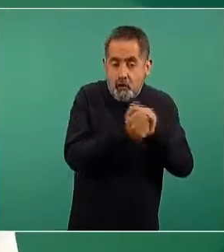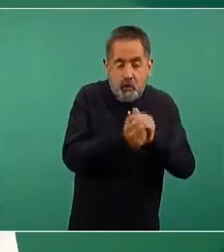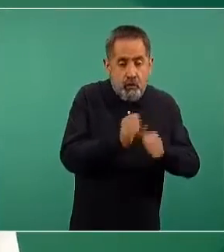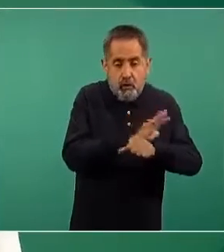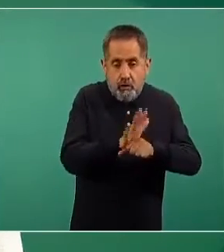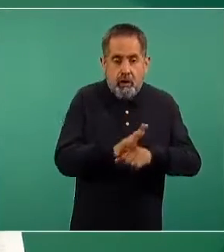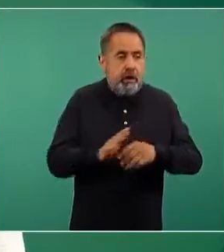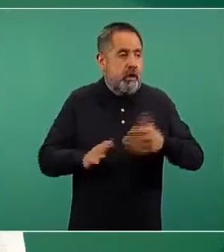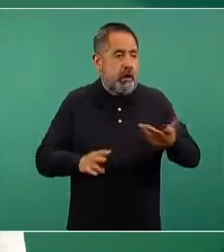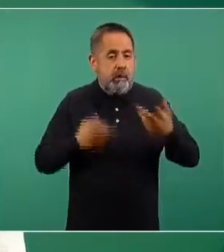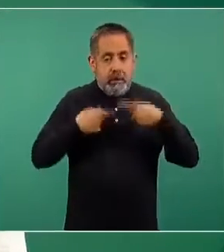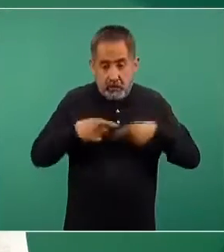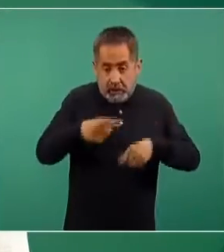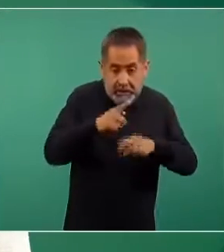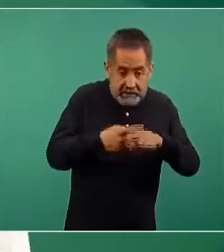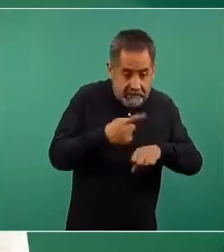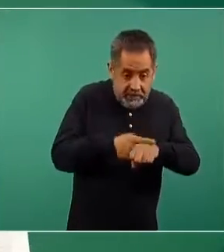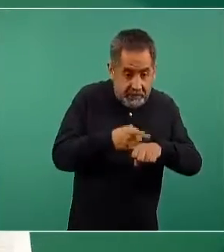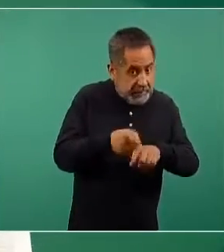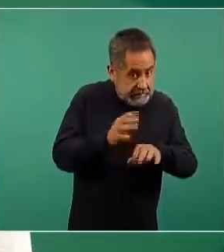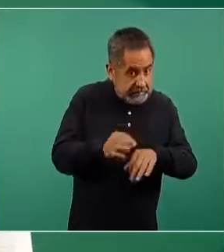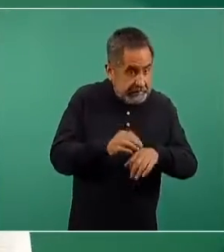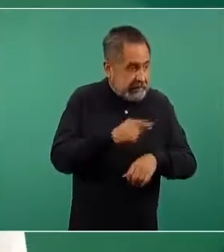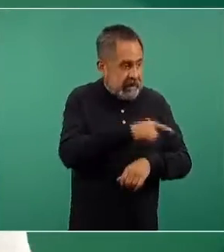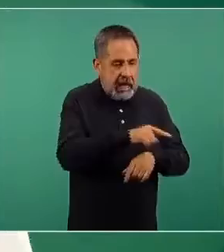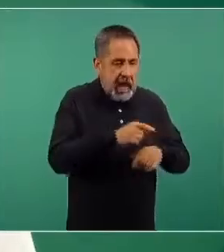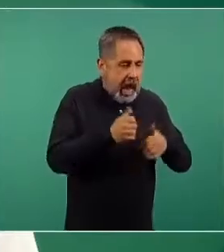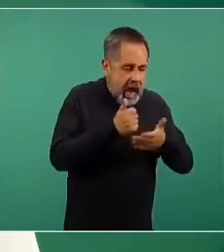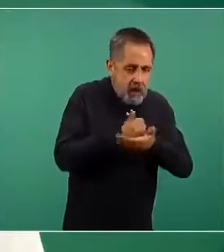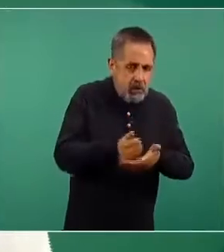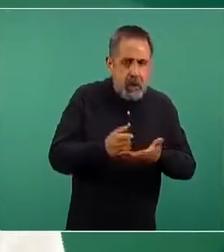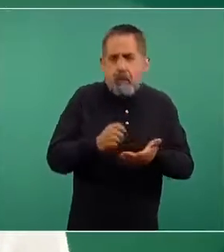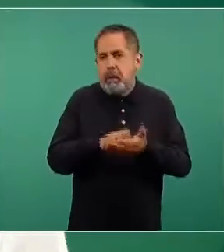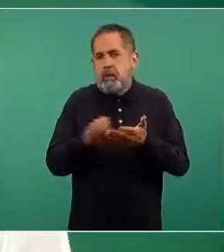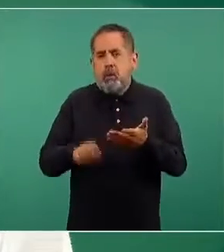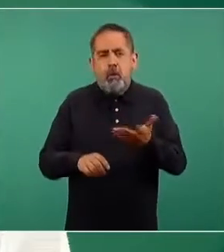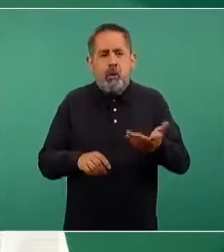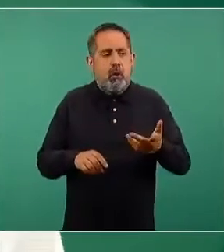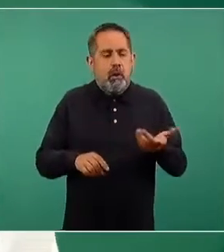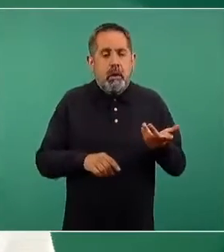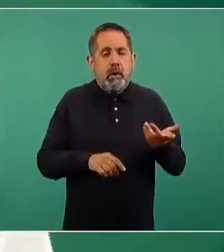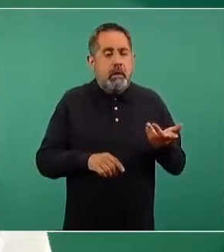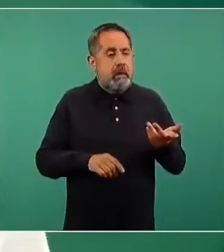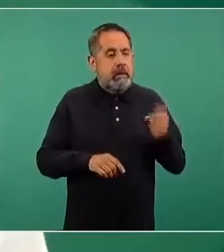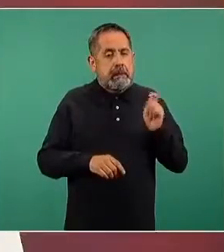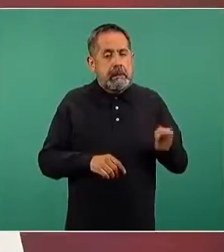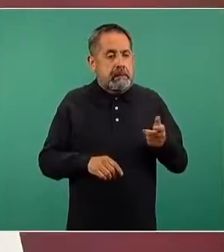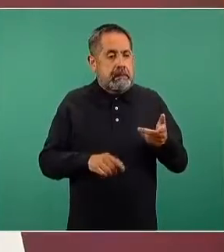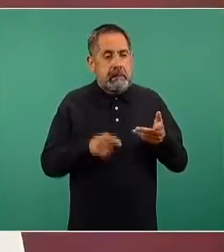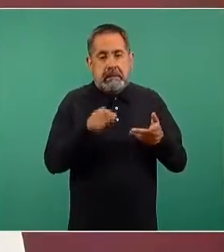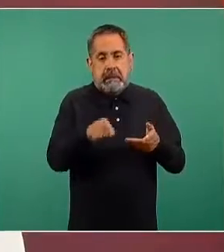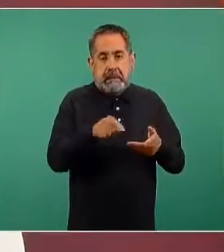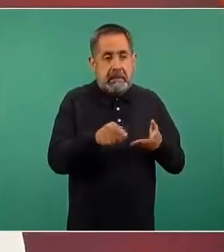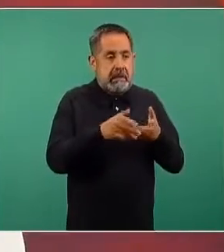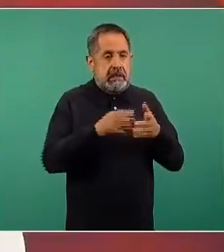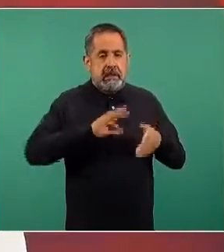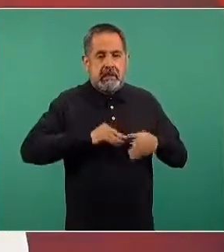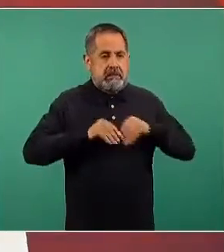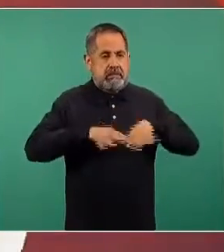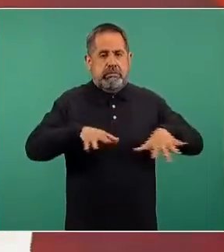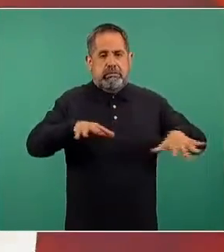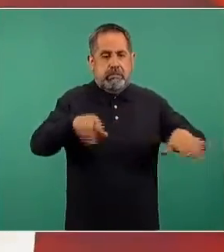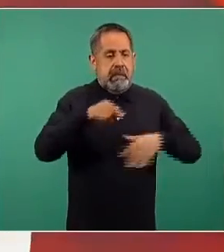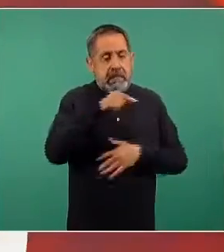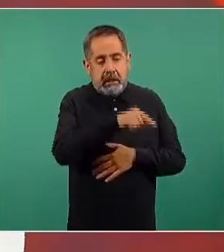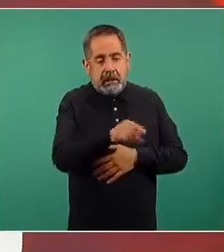enfermos, personas enfermas, pacientes, y que asumimos, dada la amplia distribución del virus SARS-CoV